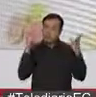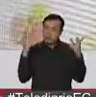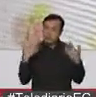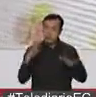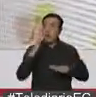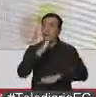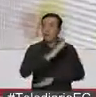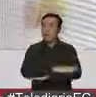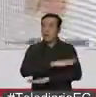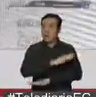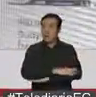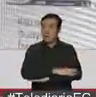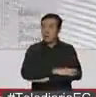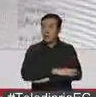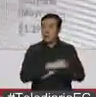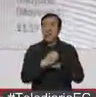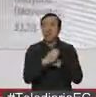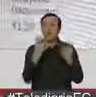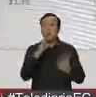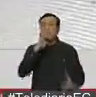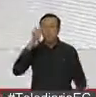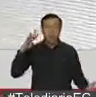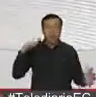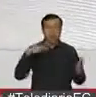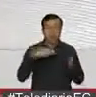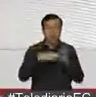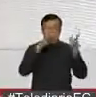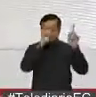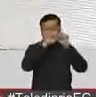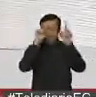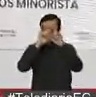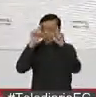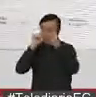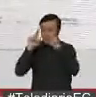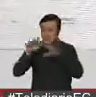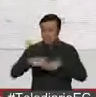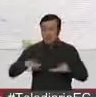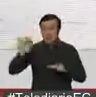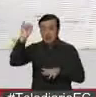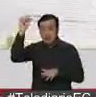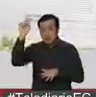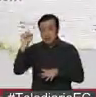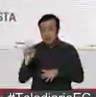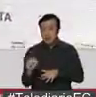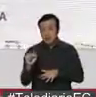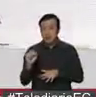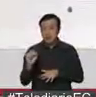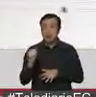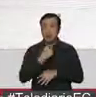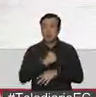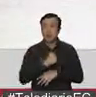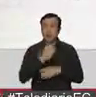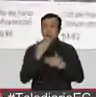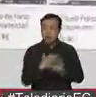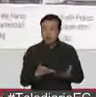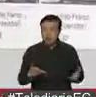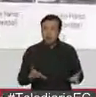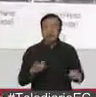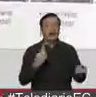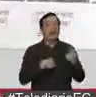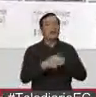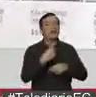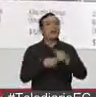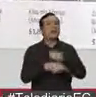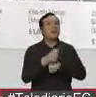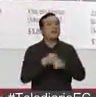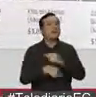está uniendo a 4.000 productores, principalmente de la Sierra Central, para unir sus productos con el consumidor final.